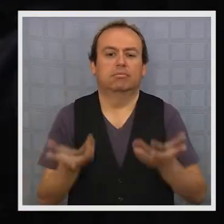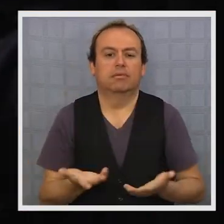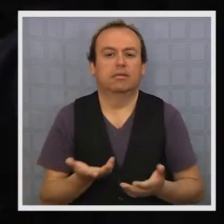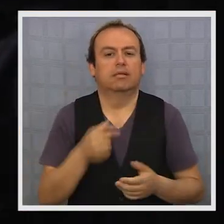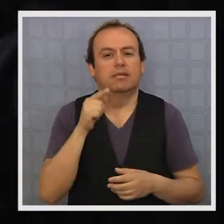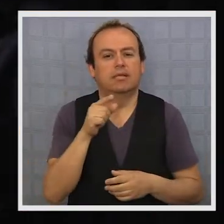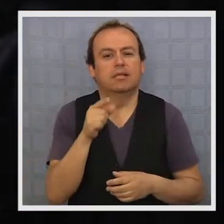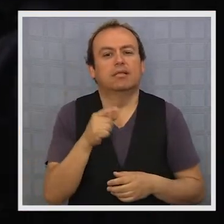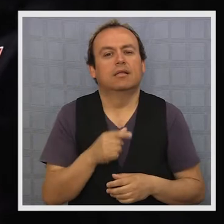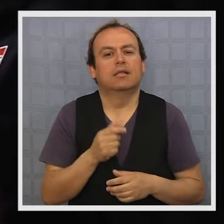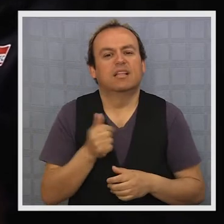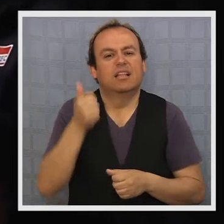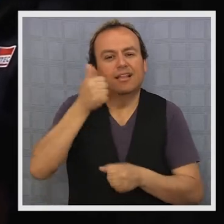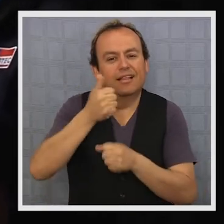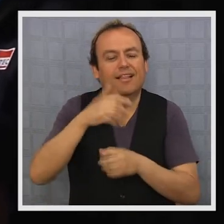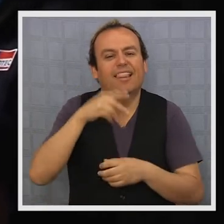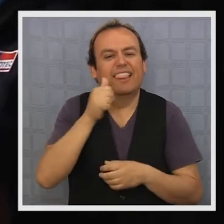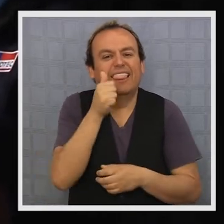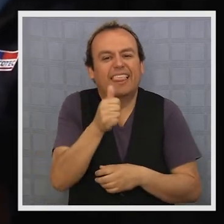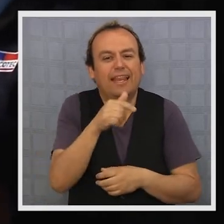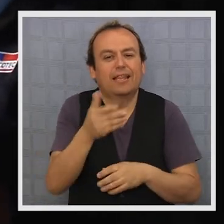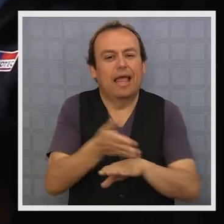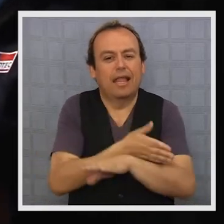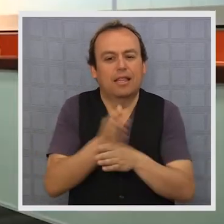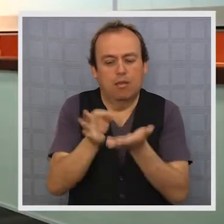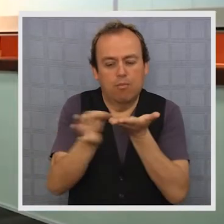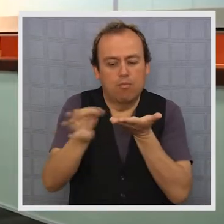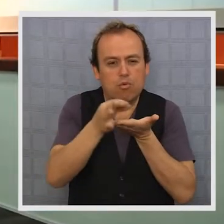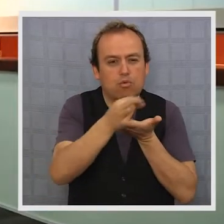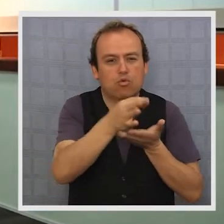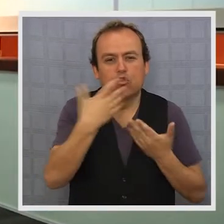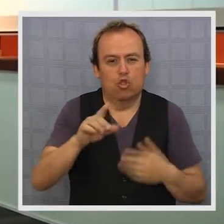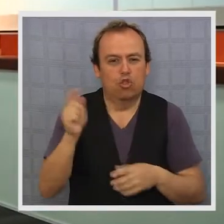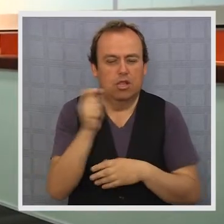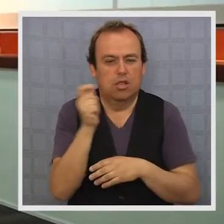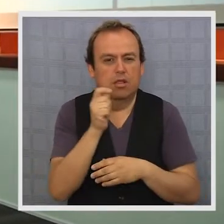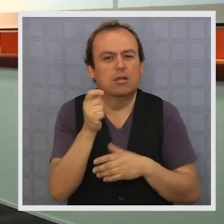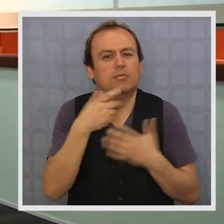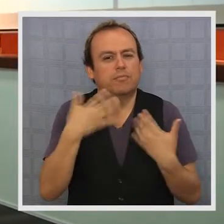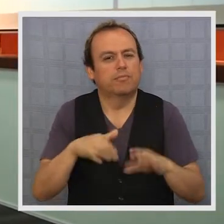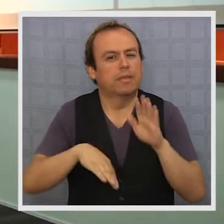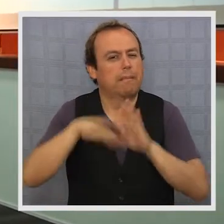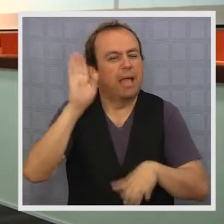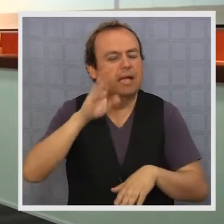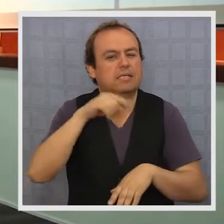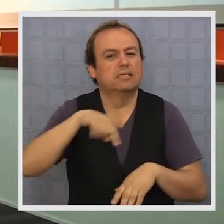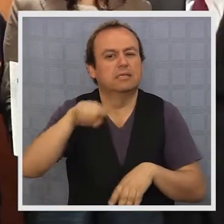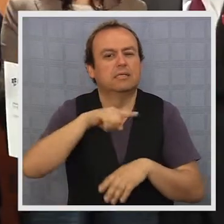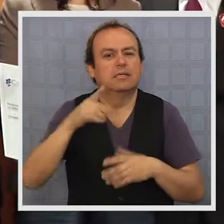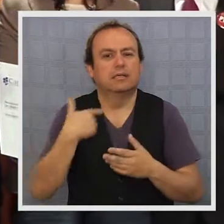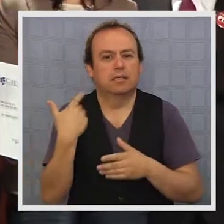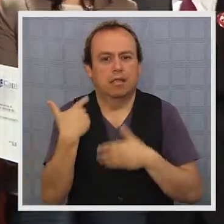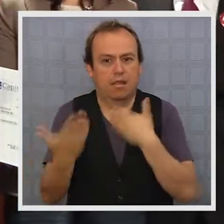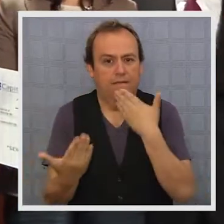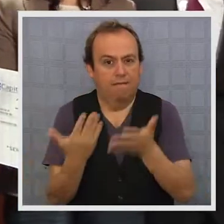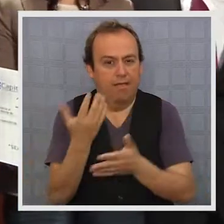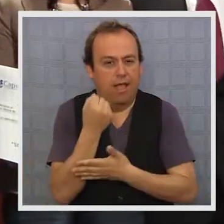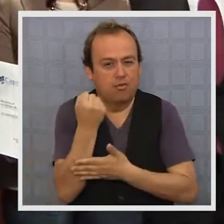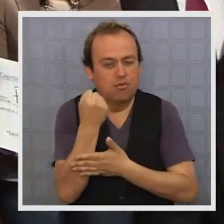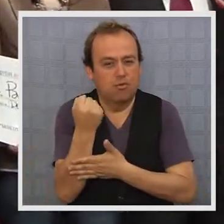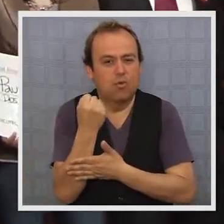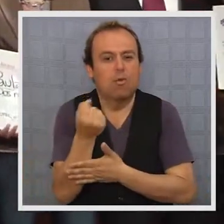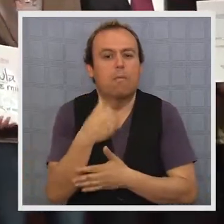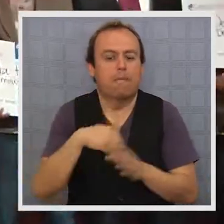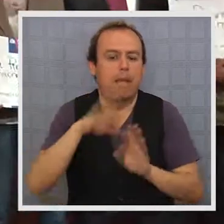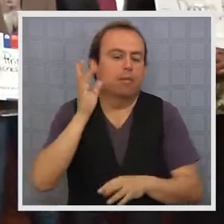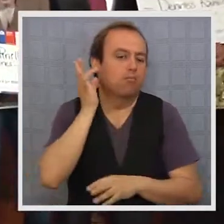Bajo la dirección de Trisoti, Cercotec llegó a todos los pueblos del interior de Tarapacá y en su mayoría quienes accedieron a sus beneficios